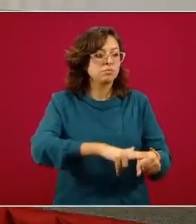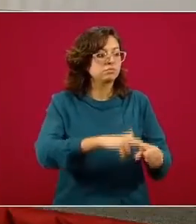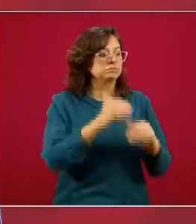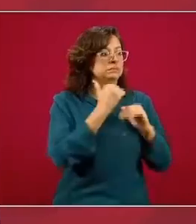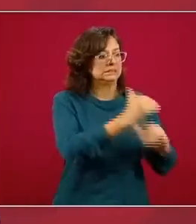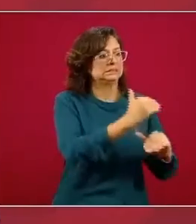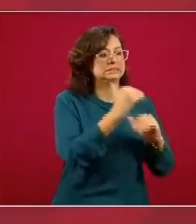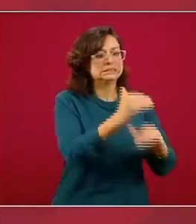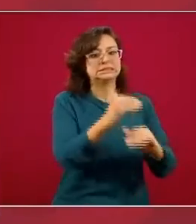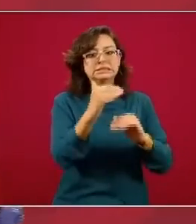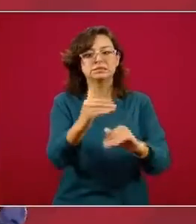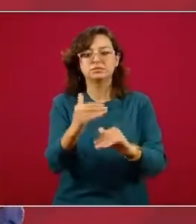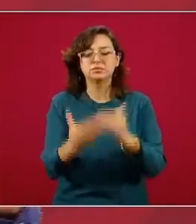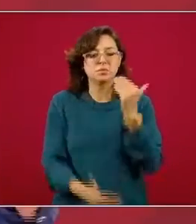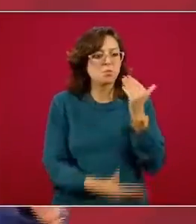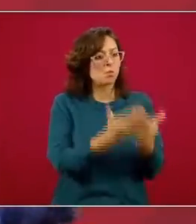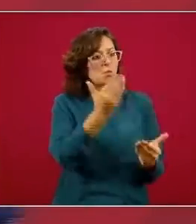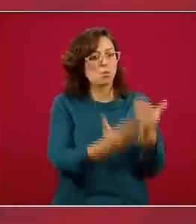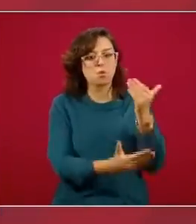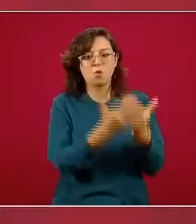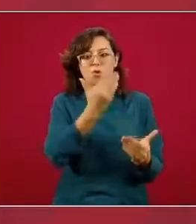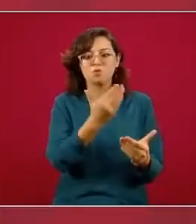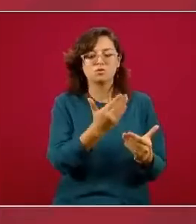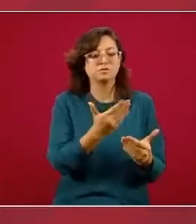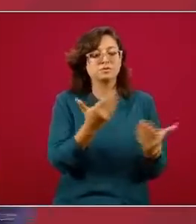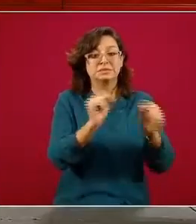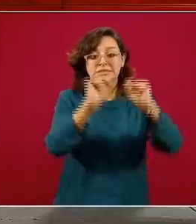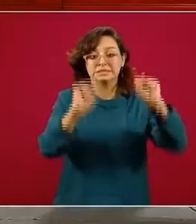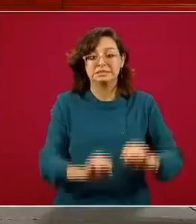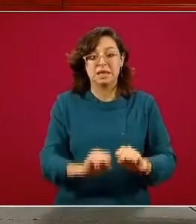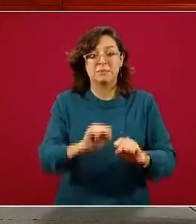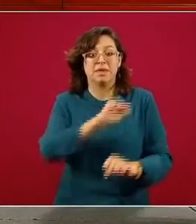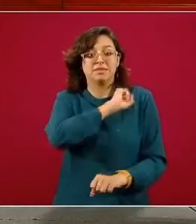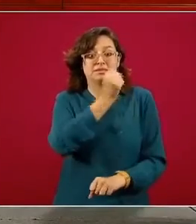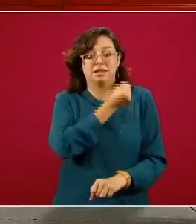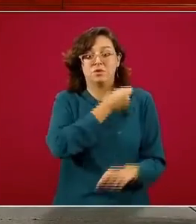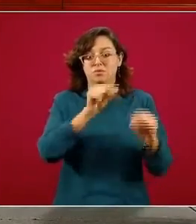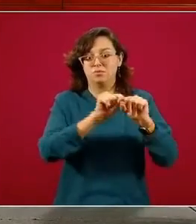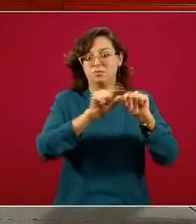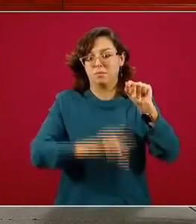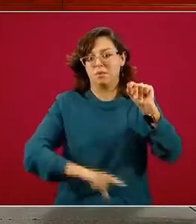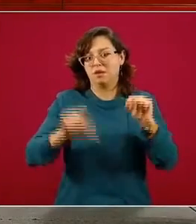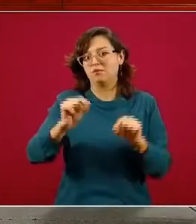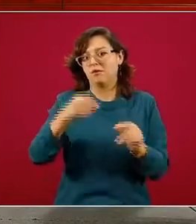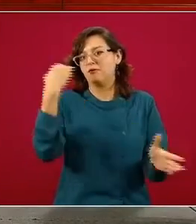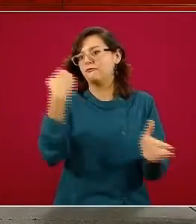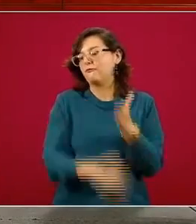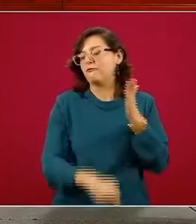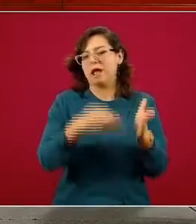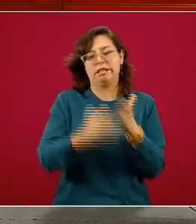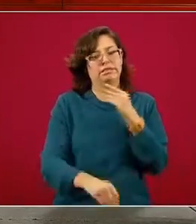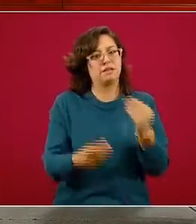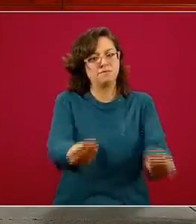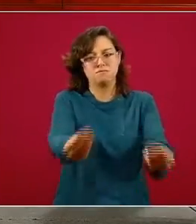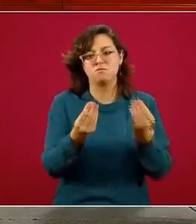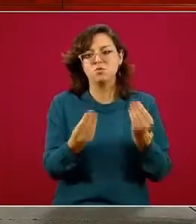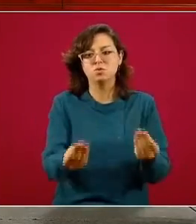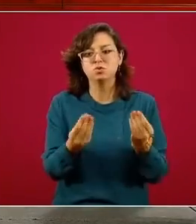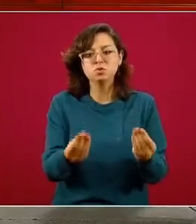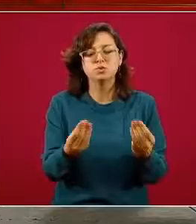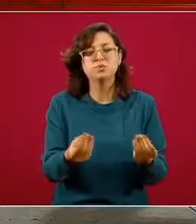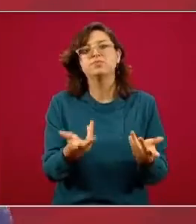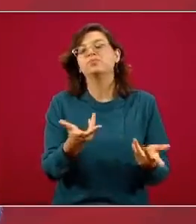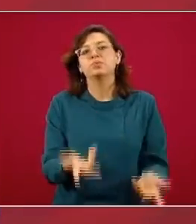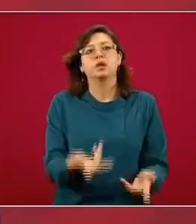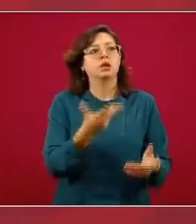señalaba ya Daniela Pastrana, nuestro sistema de salud tiene un déficit enorme respecto a lo que debería tener en términos de